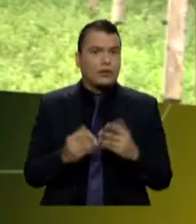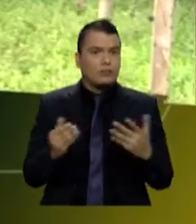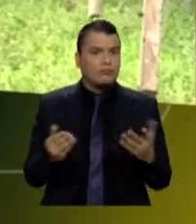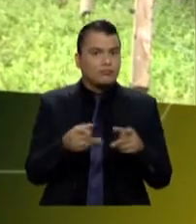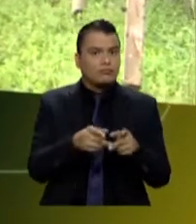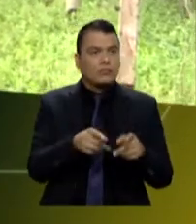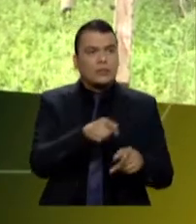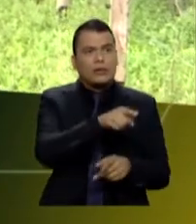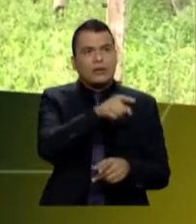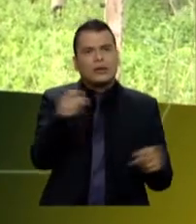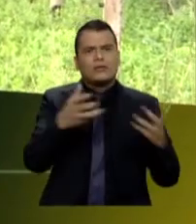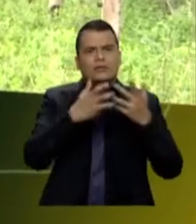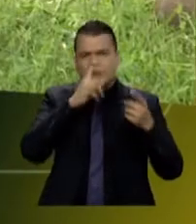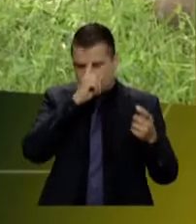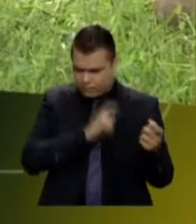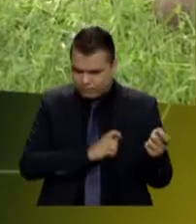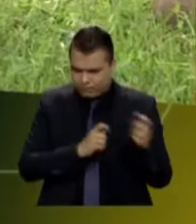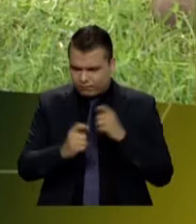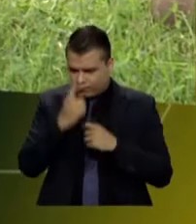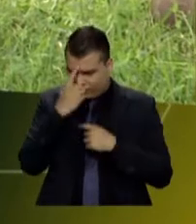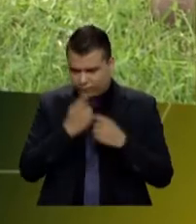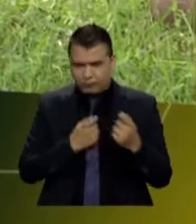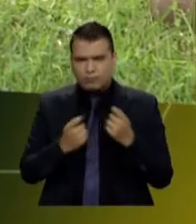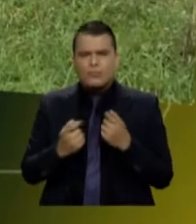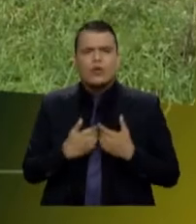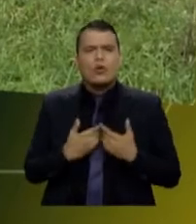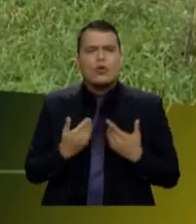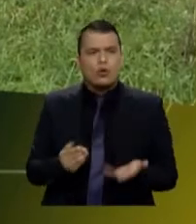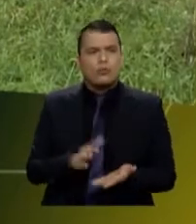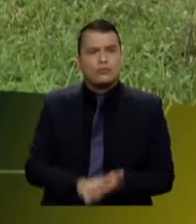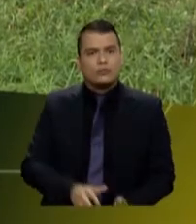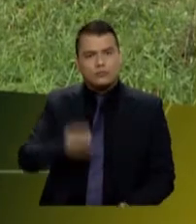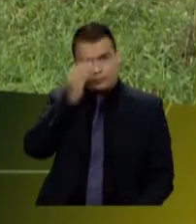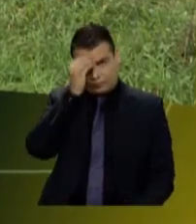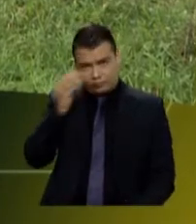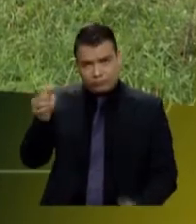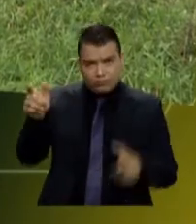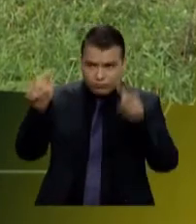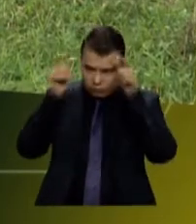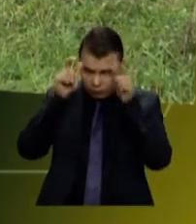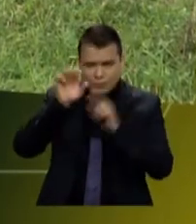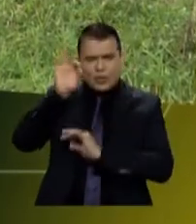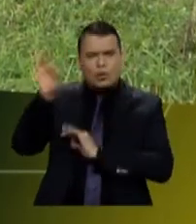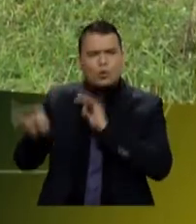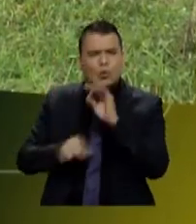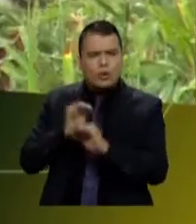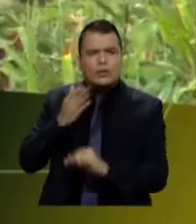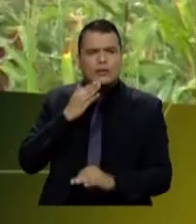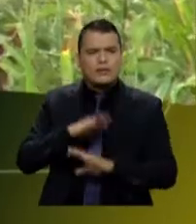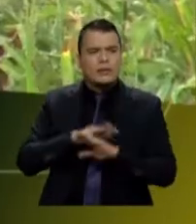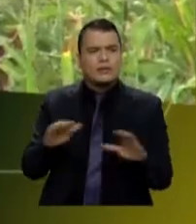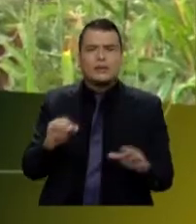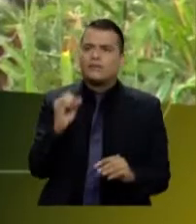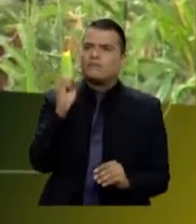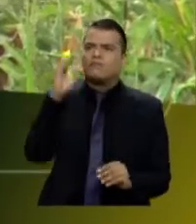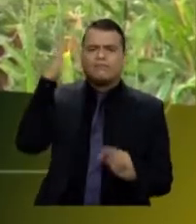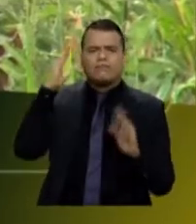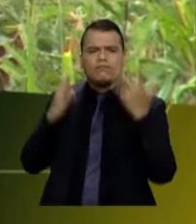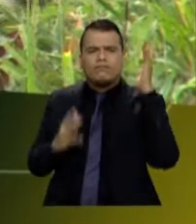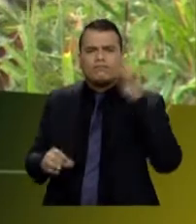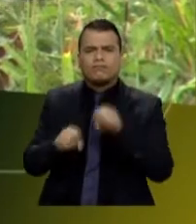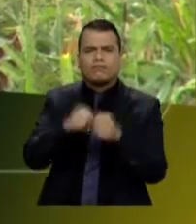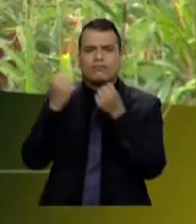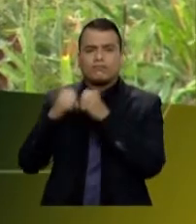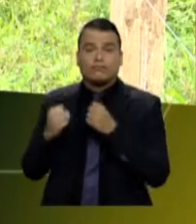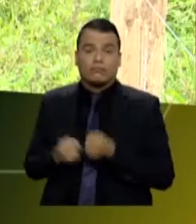y de los propietarios de predios. Ya vamos a aprender a convivir con las vaquitas, pero también sin acabar con los arbolitos. Vamos